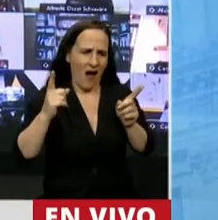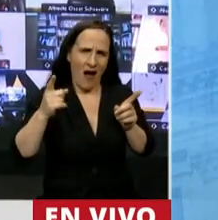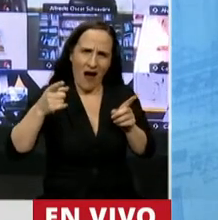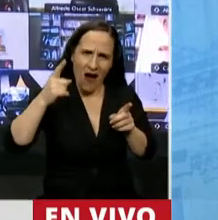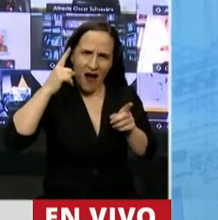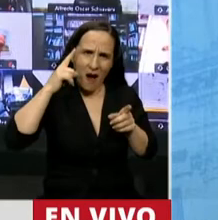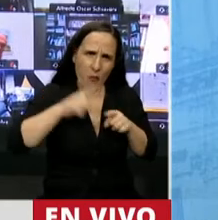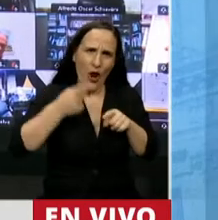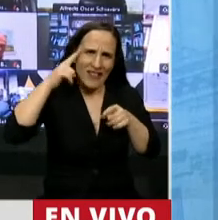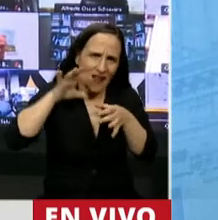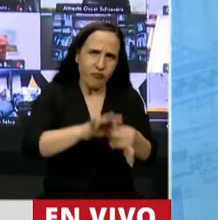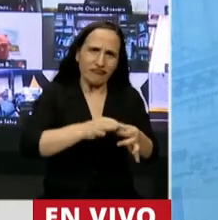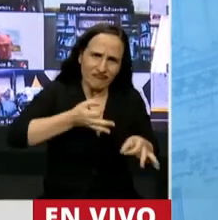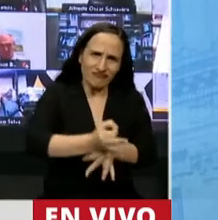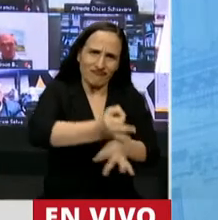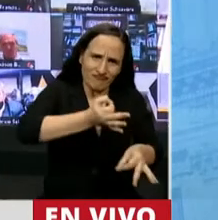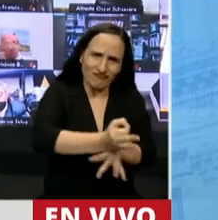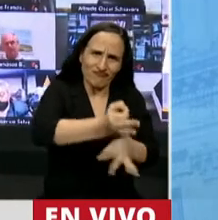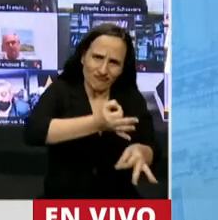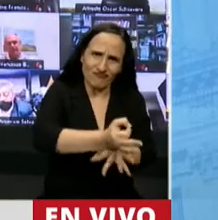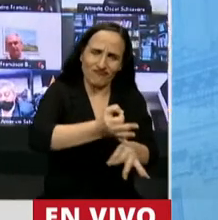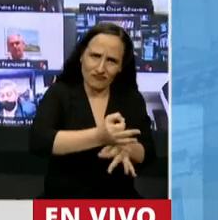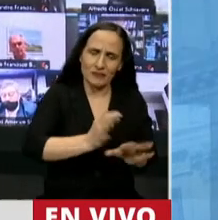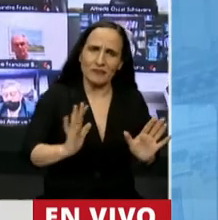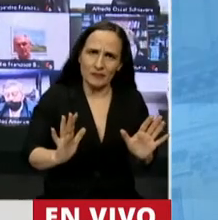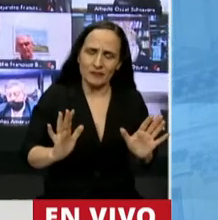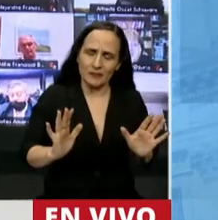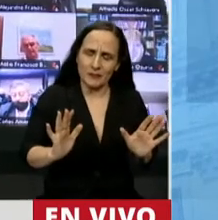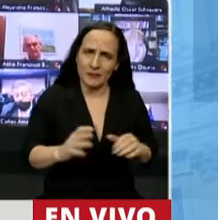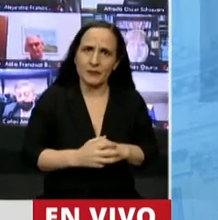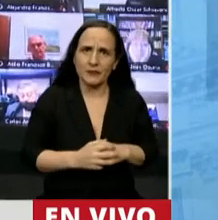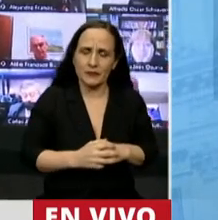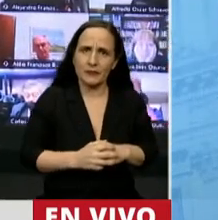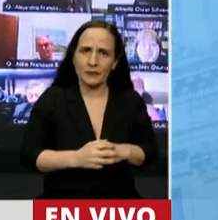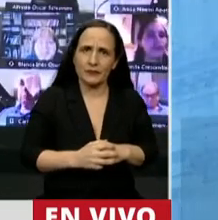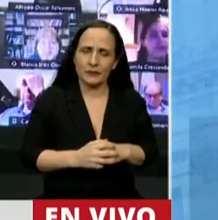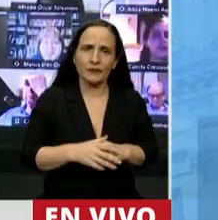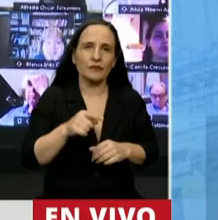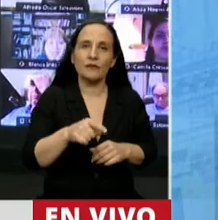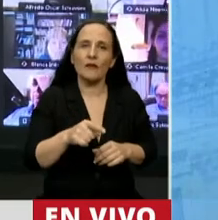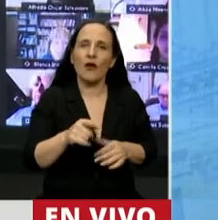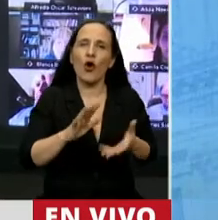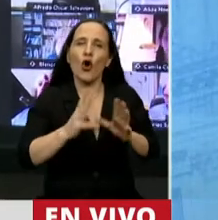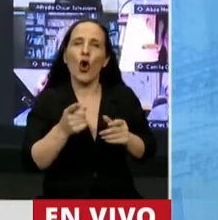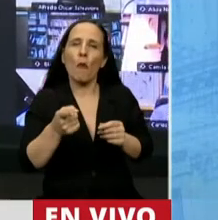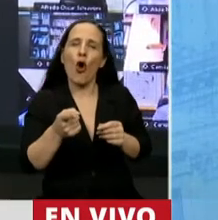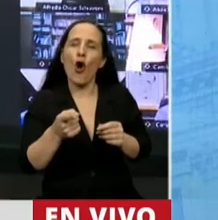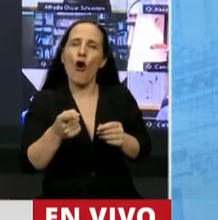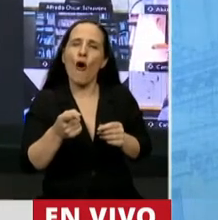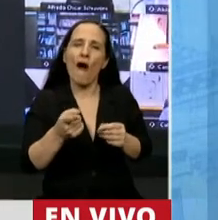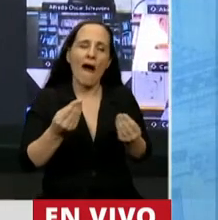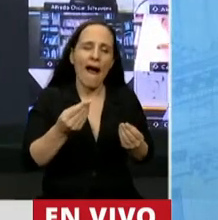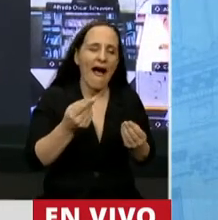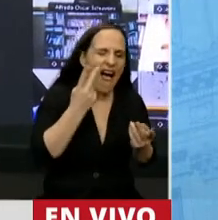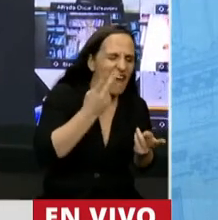educación argentina. Se utiliza el modo binario de ver y